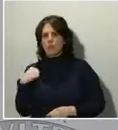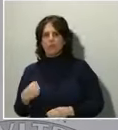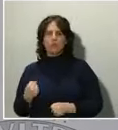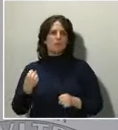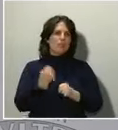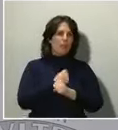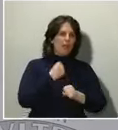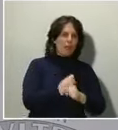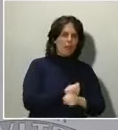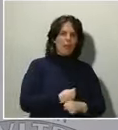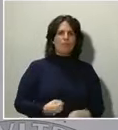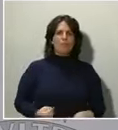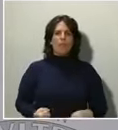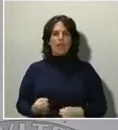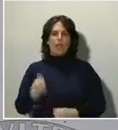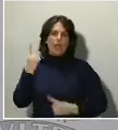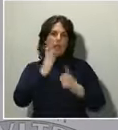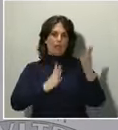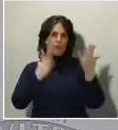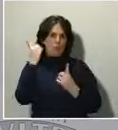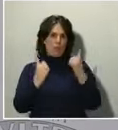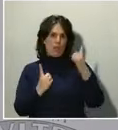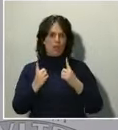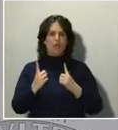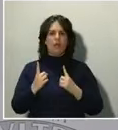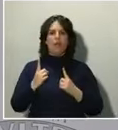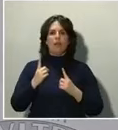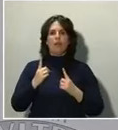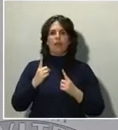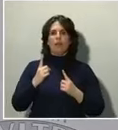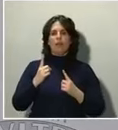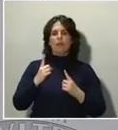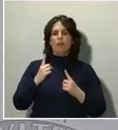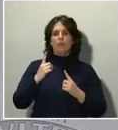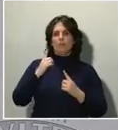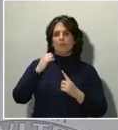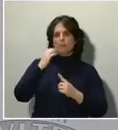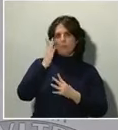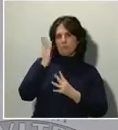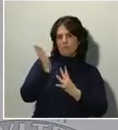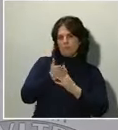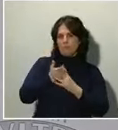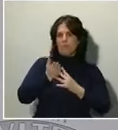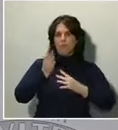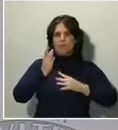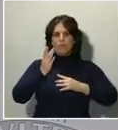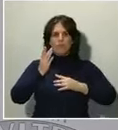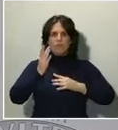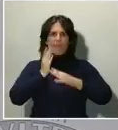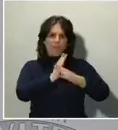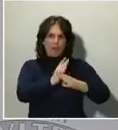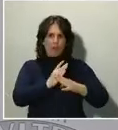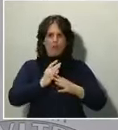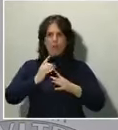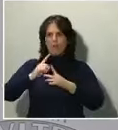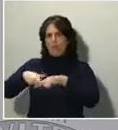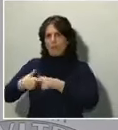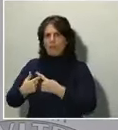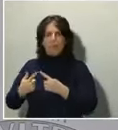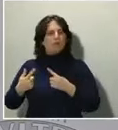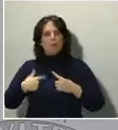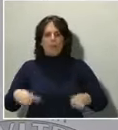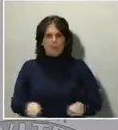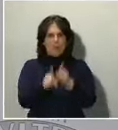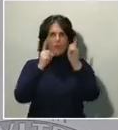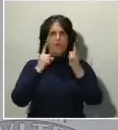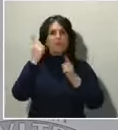una familia, todos y cada uno de los españoles pueden tener la garantía de que el Estado va a proveer los recursos suficientes para hacer frente